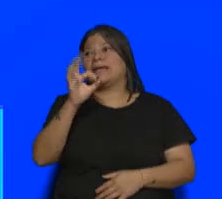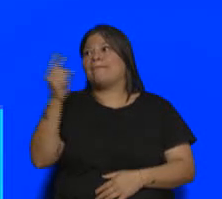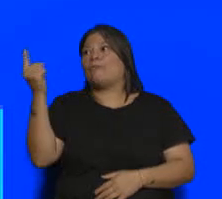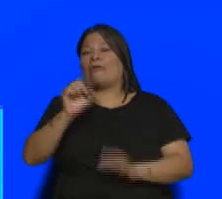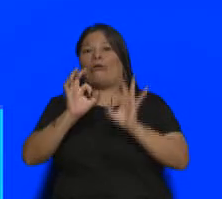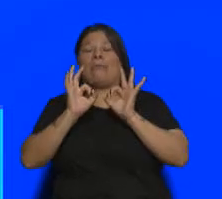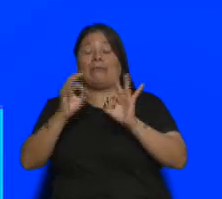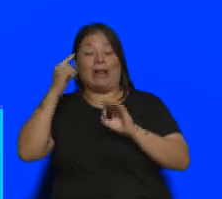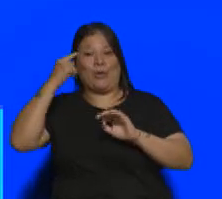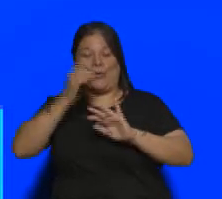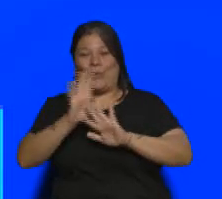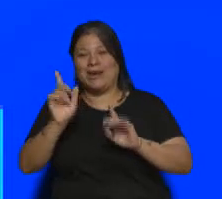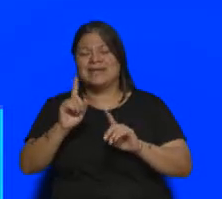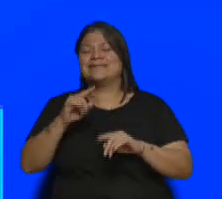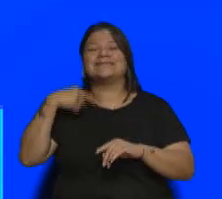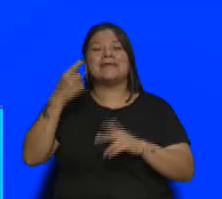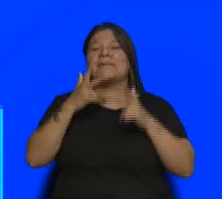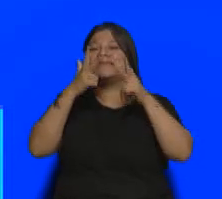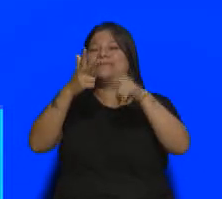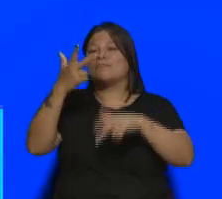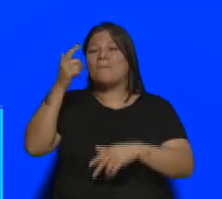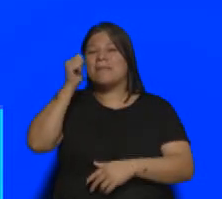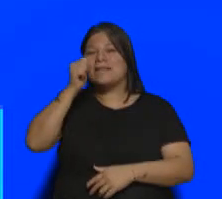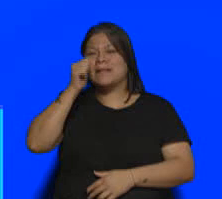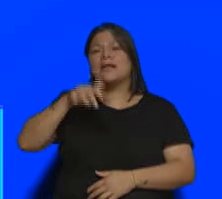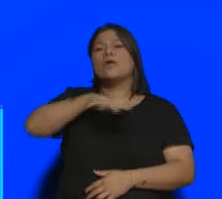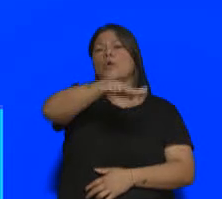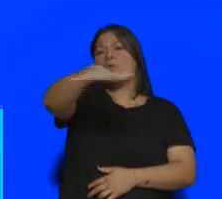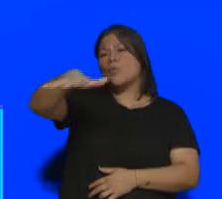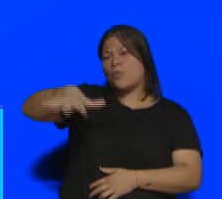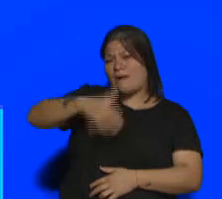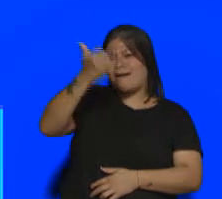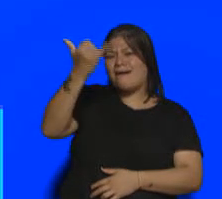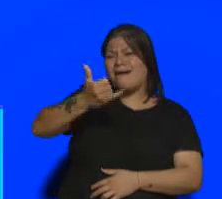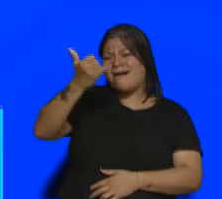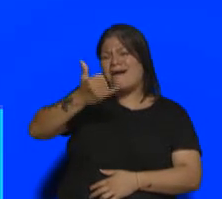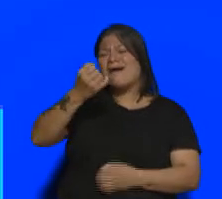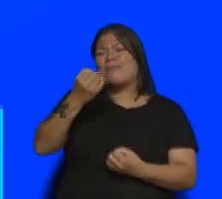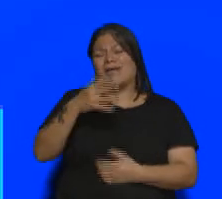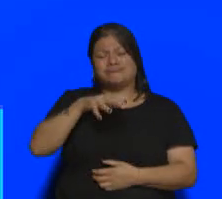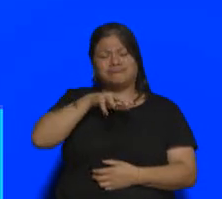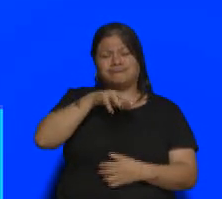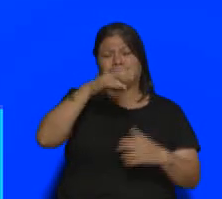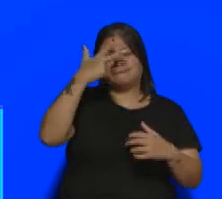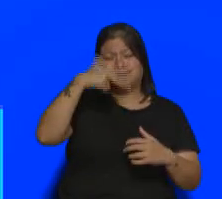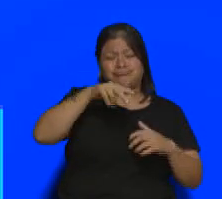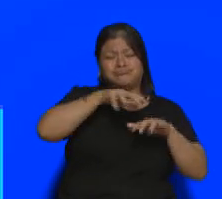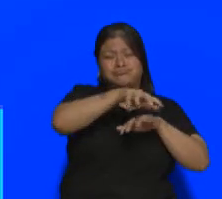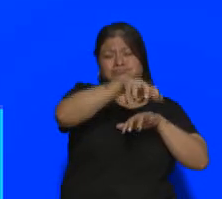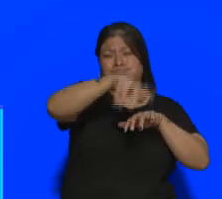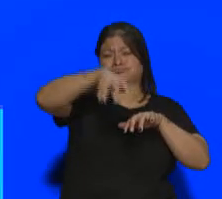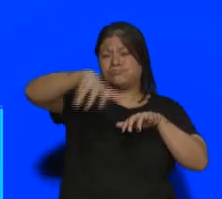Siempre decimos hay lugar en Mar del Plata porque claramente hay una gran cantidad de plazas hoteleras y extrahoteleras.